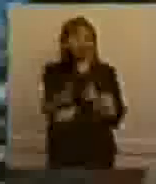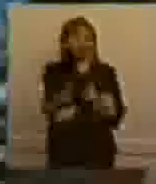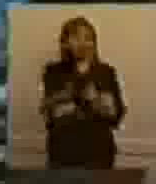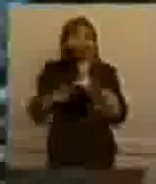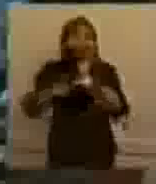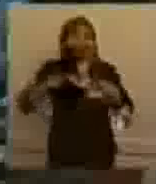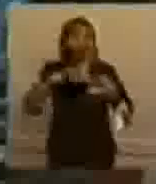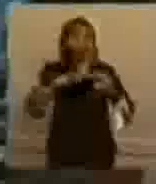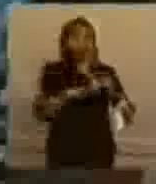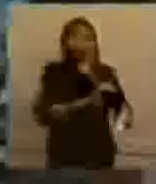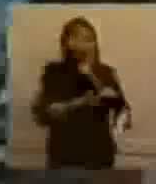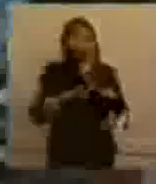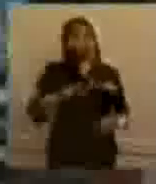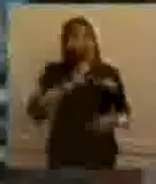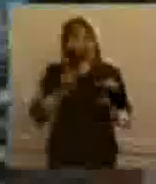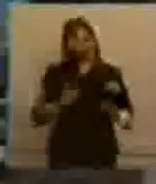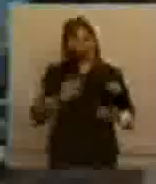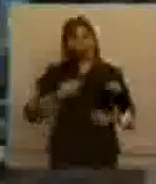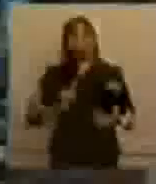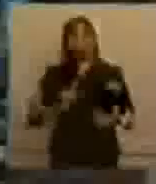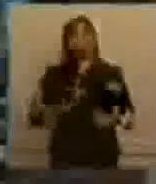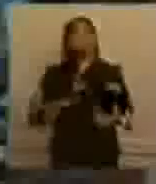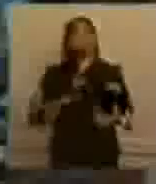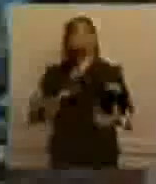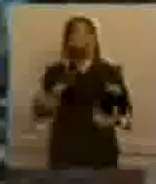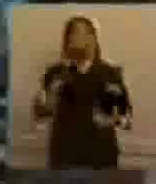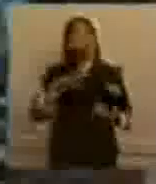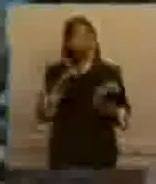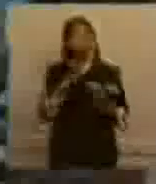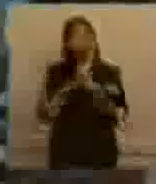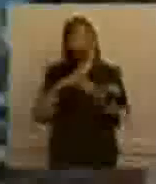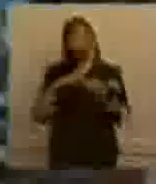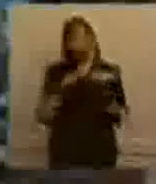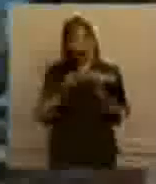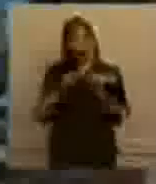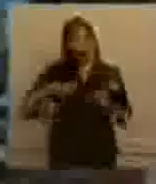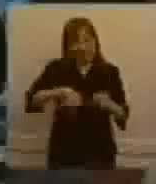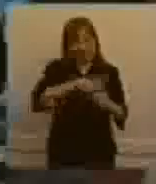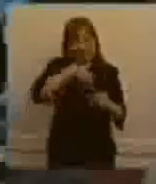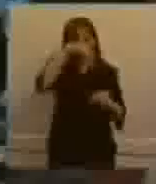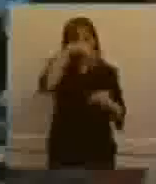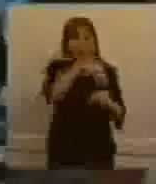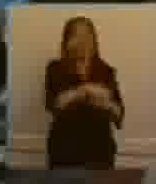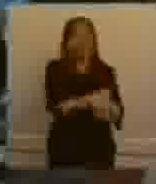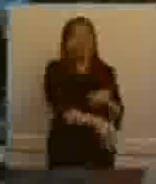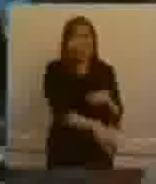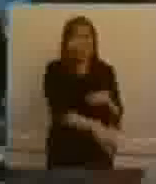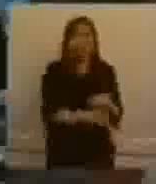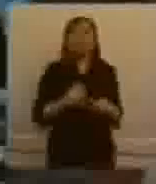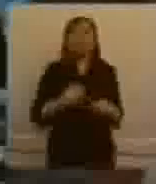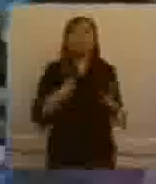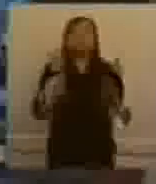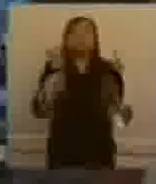yo estoy muy orgullosa de mis compatriotas patagónicos. También en el sector